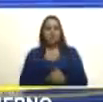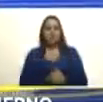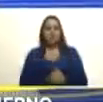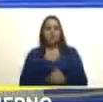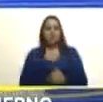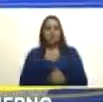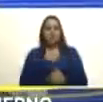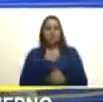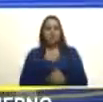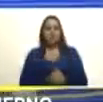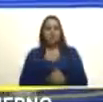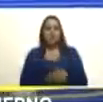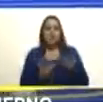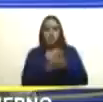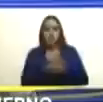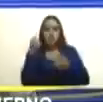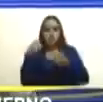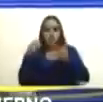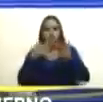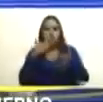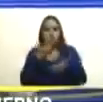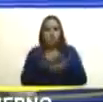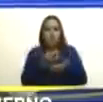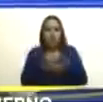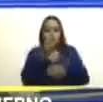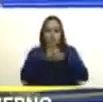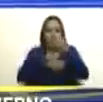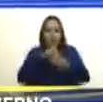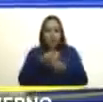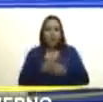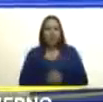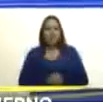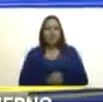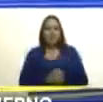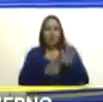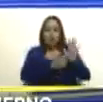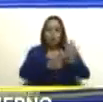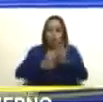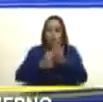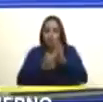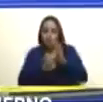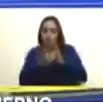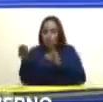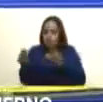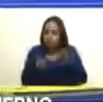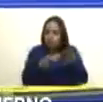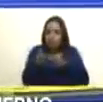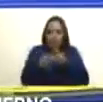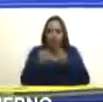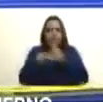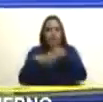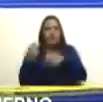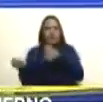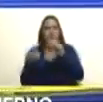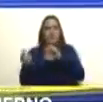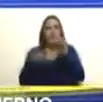en el conjunto de propuestas que se han ido presentando en el debate que hicimos